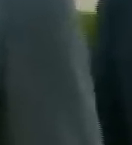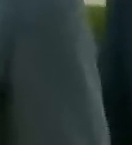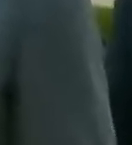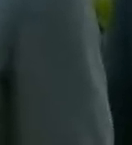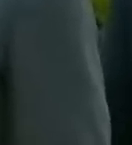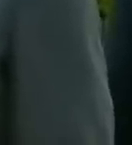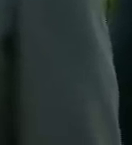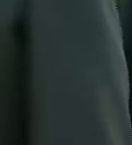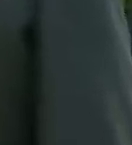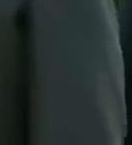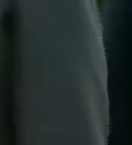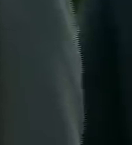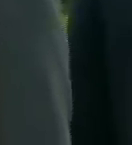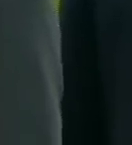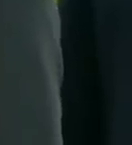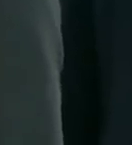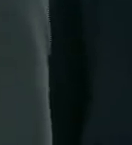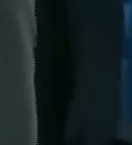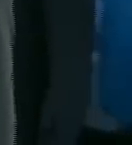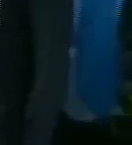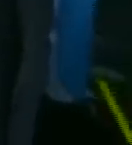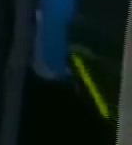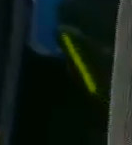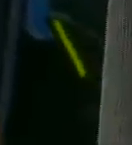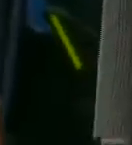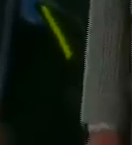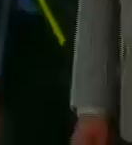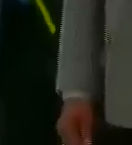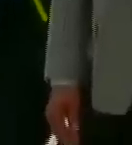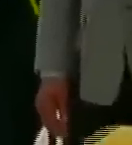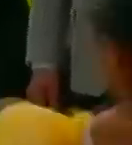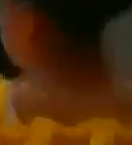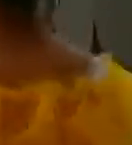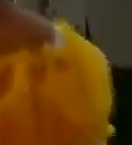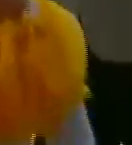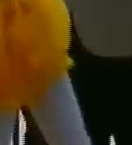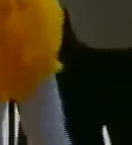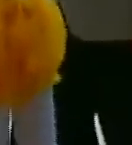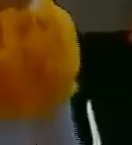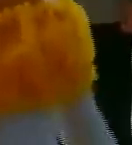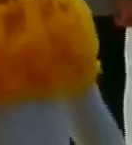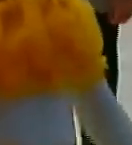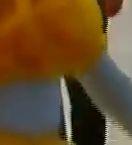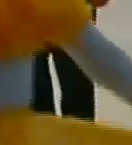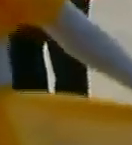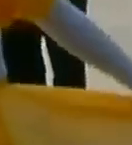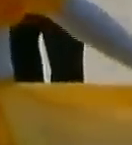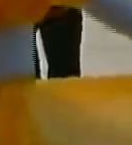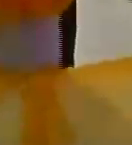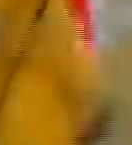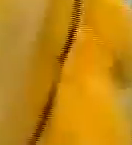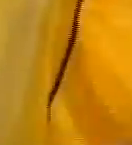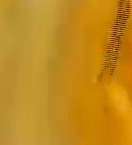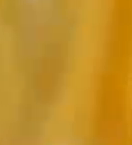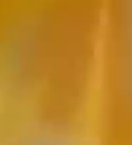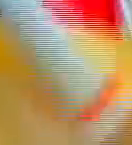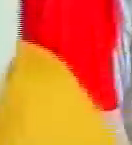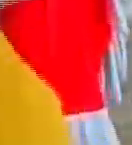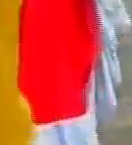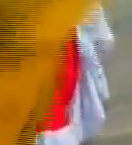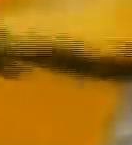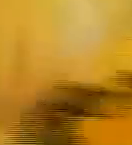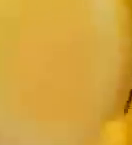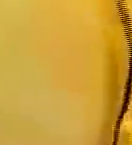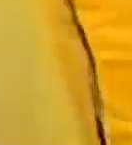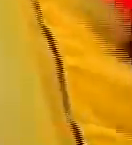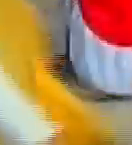realizará una sesión ordinaria donde hay dos puntos en el orden del día a debatir el primero tiene que ver con un proyecto de acuerdo con